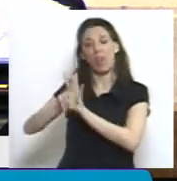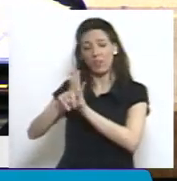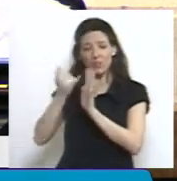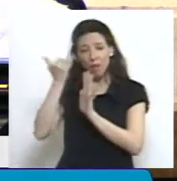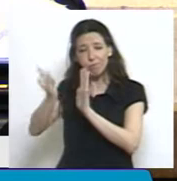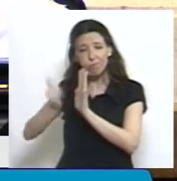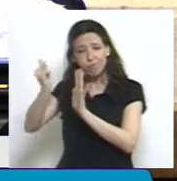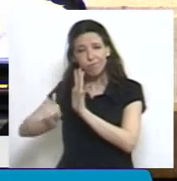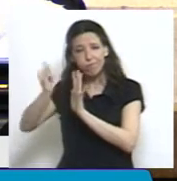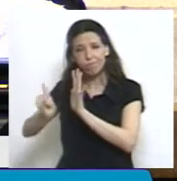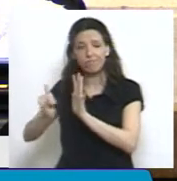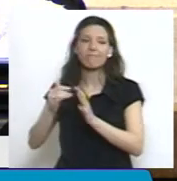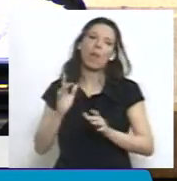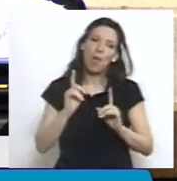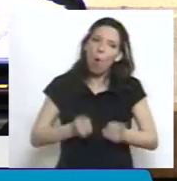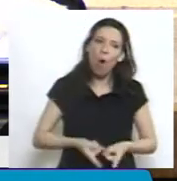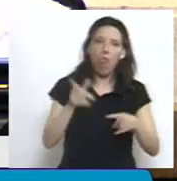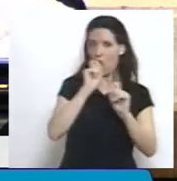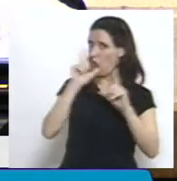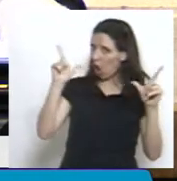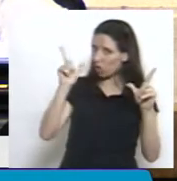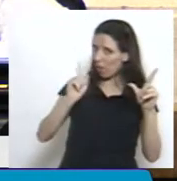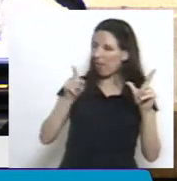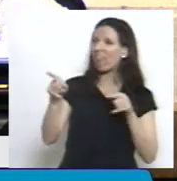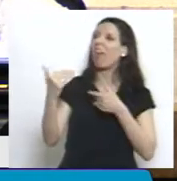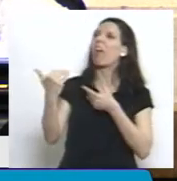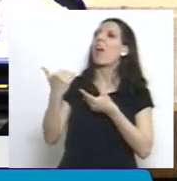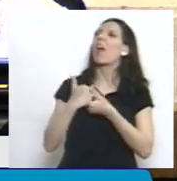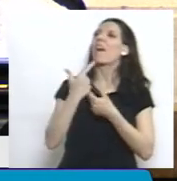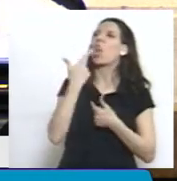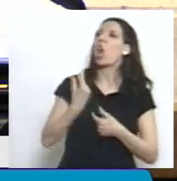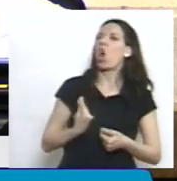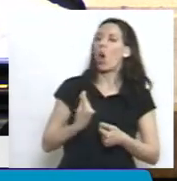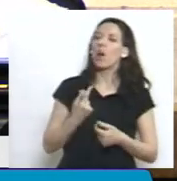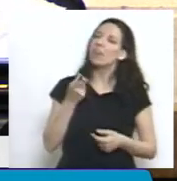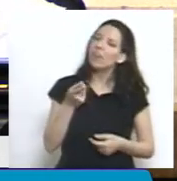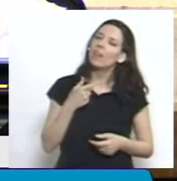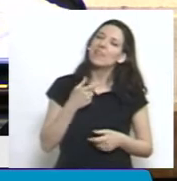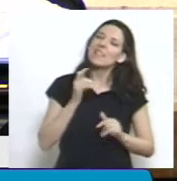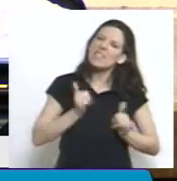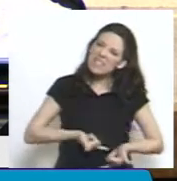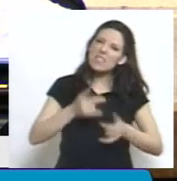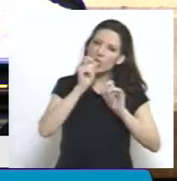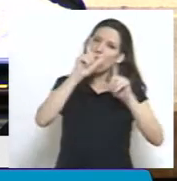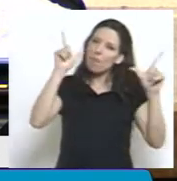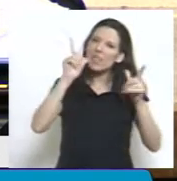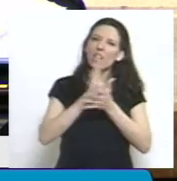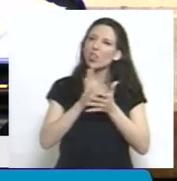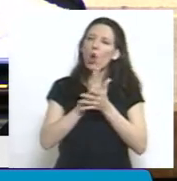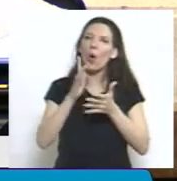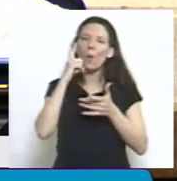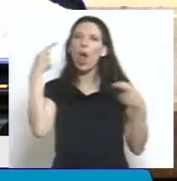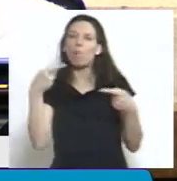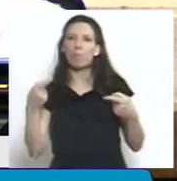Realmente no nos sorprende que no acompañen, si me sigue sorprendiendo ese grado, vuelvo a insistir, de incoherencia.